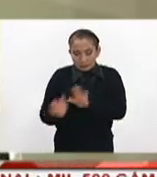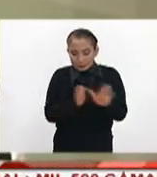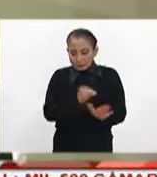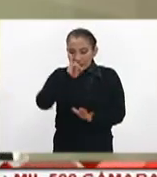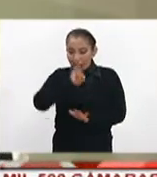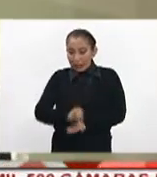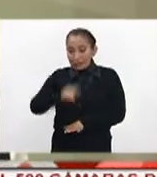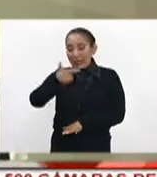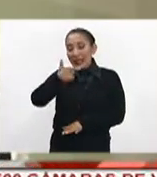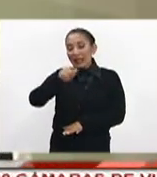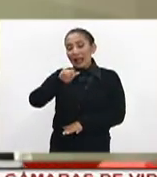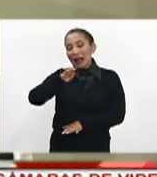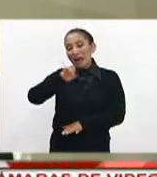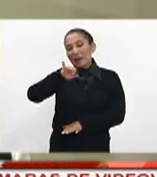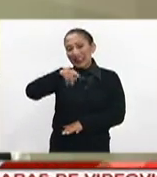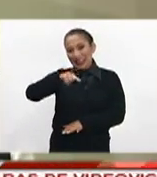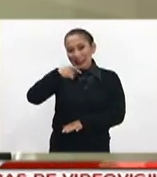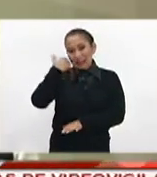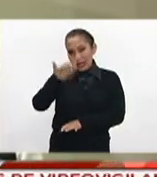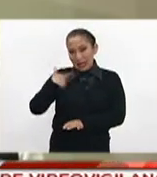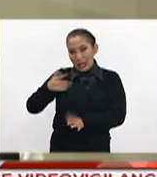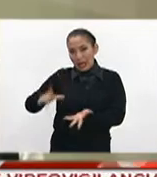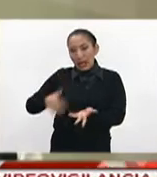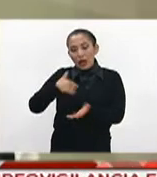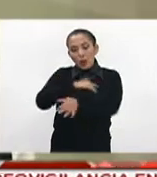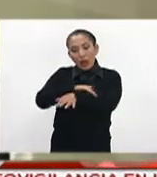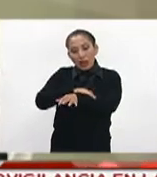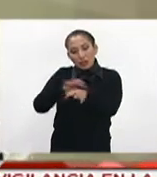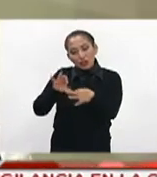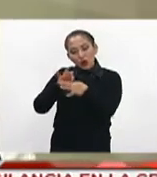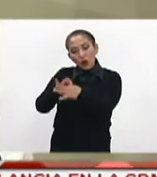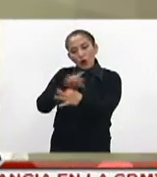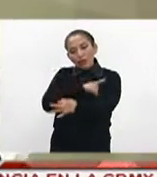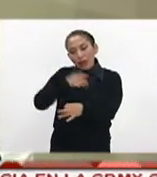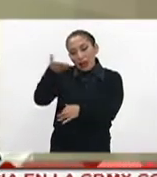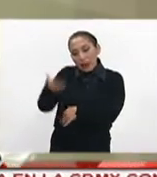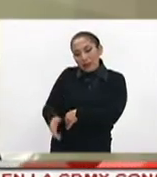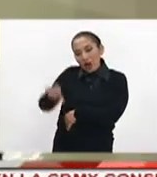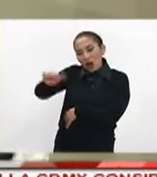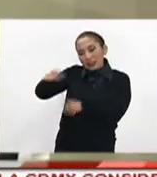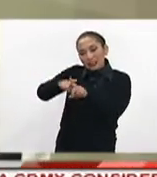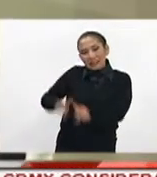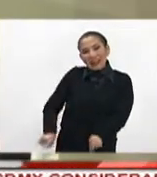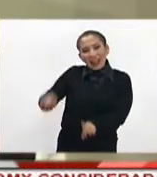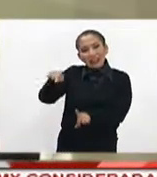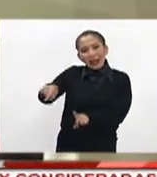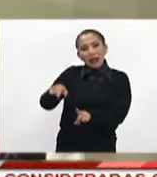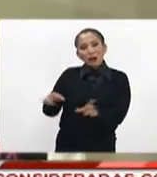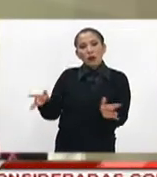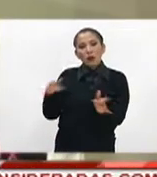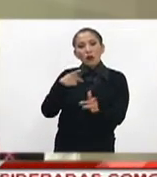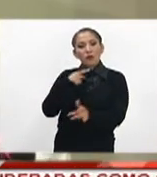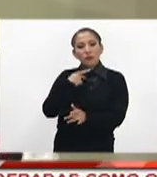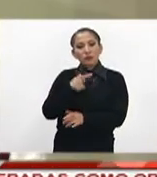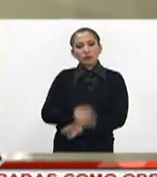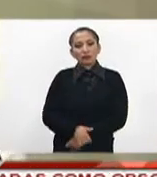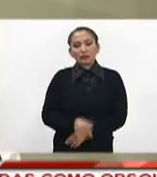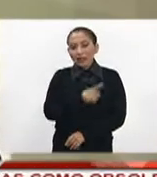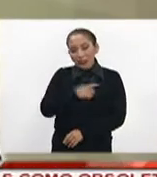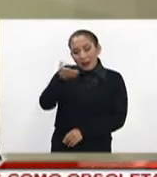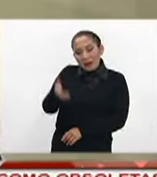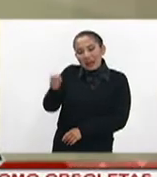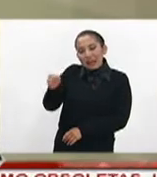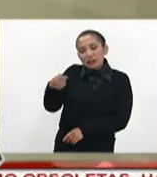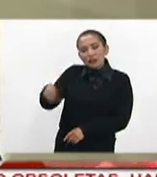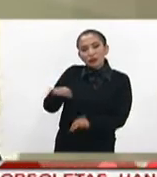jefe de gabinete en la figura del gobierno de coalición tiene que ser de otra fuerza política, tiene que